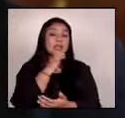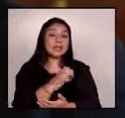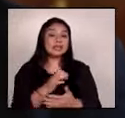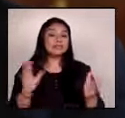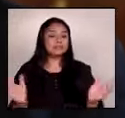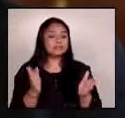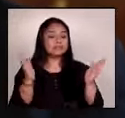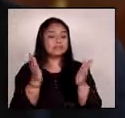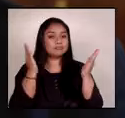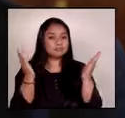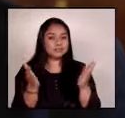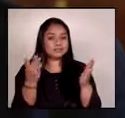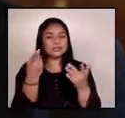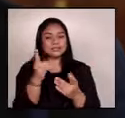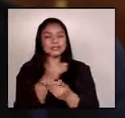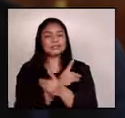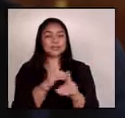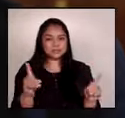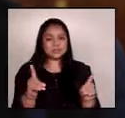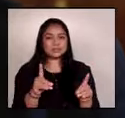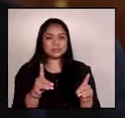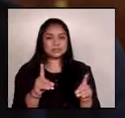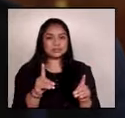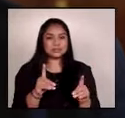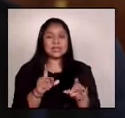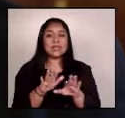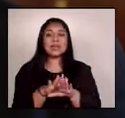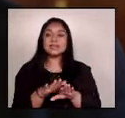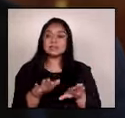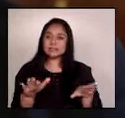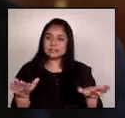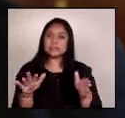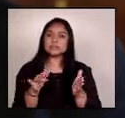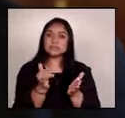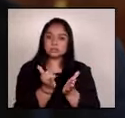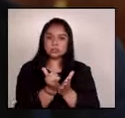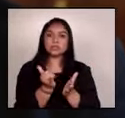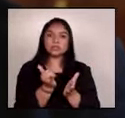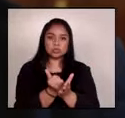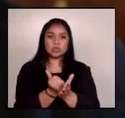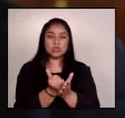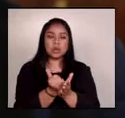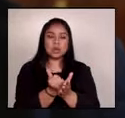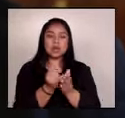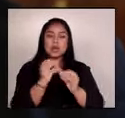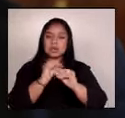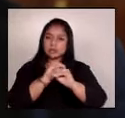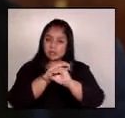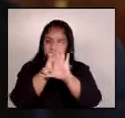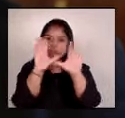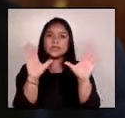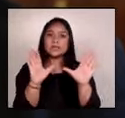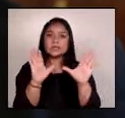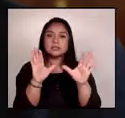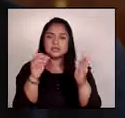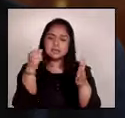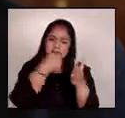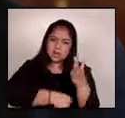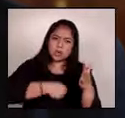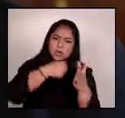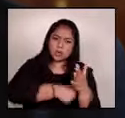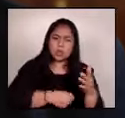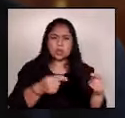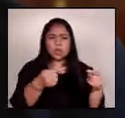efectivo de la democracia. La estabilidad institucional, la transparencia, la lucha contra la